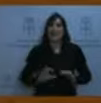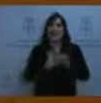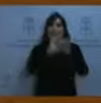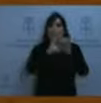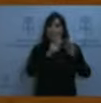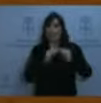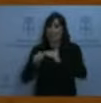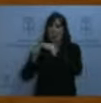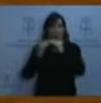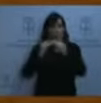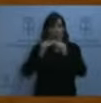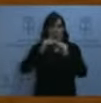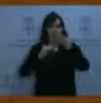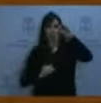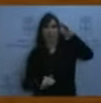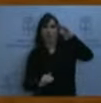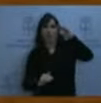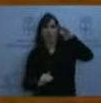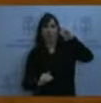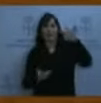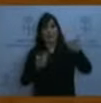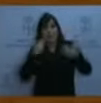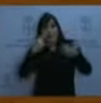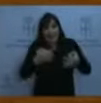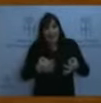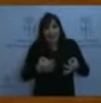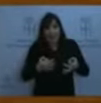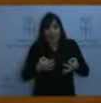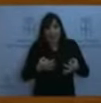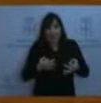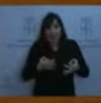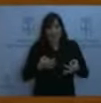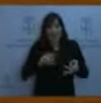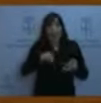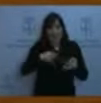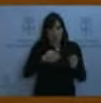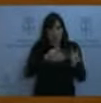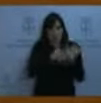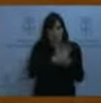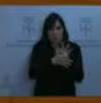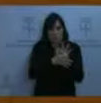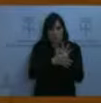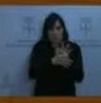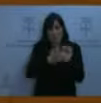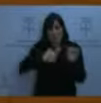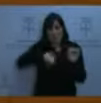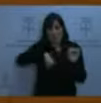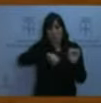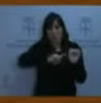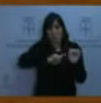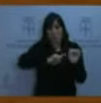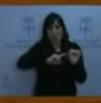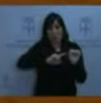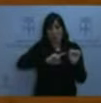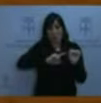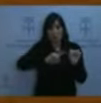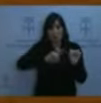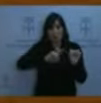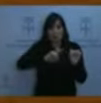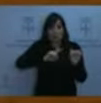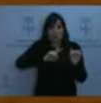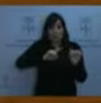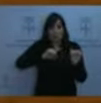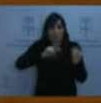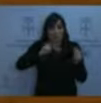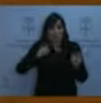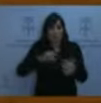práctica política, de la cual voy a hablar después, en una situación prácticamente confederal. Y creo que eso no es bueno. Pero está